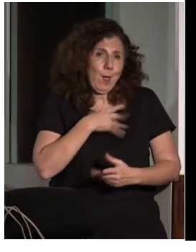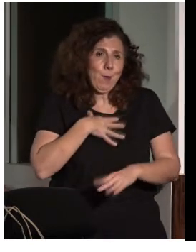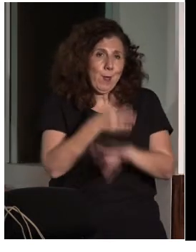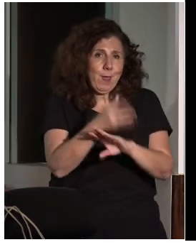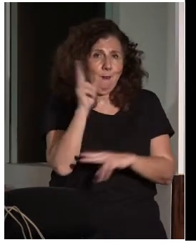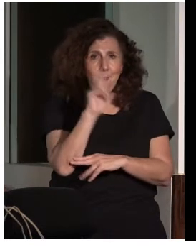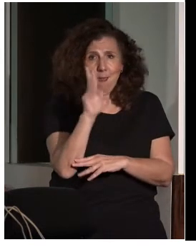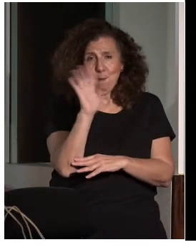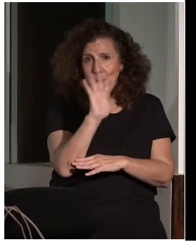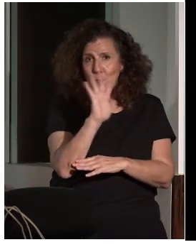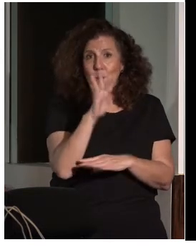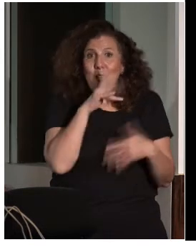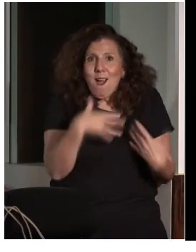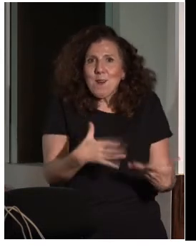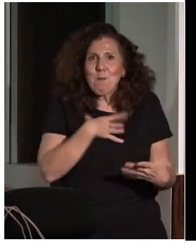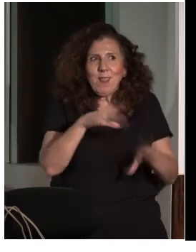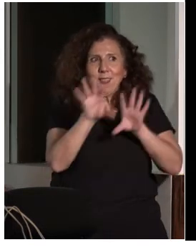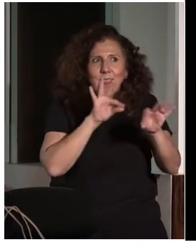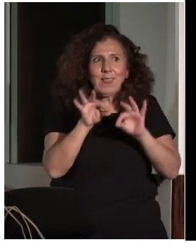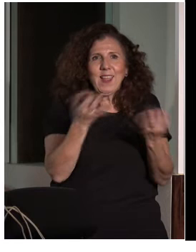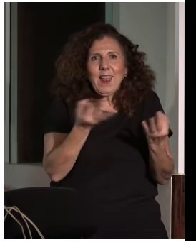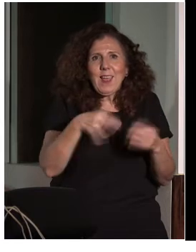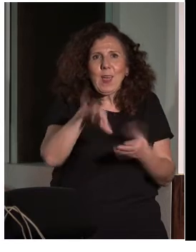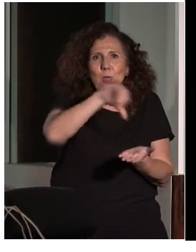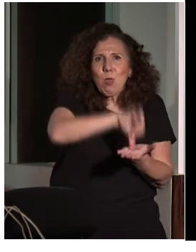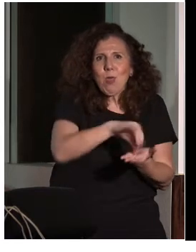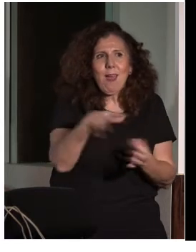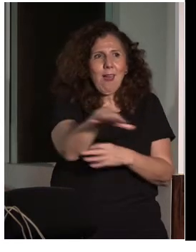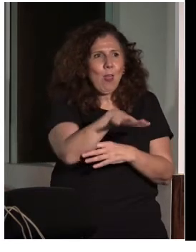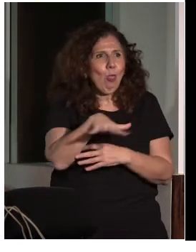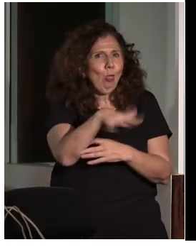decidir en qué ciudad, en qué cine, y con quién, y en qué sesión.